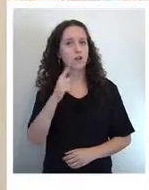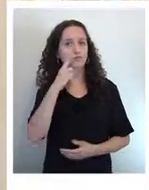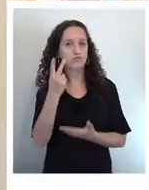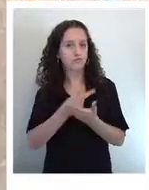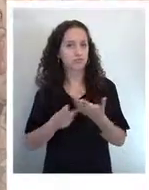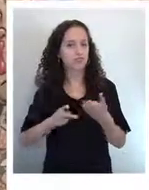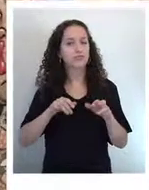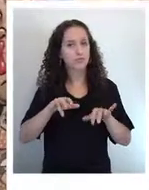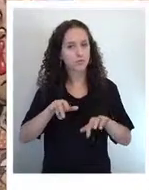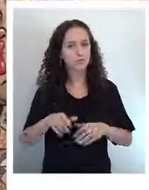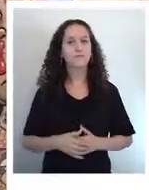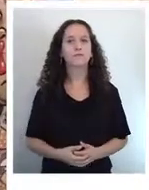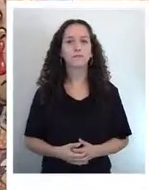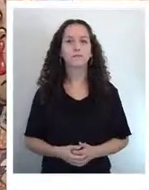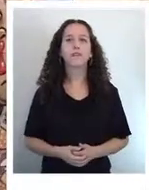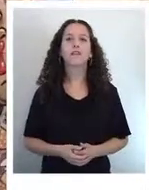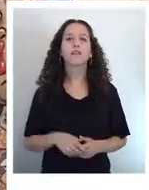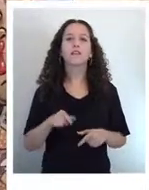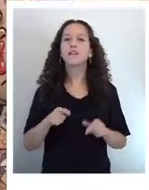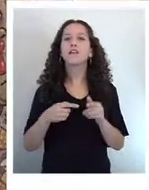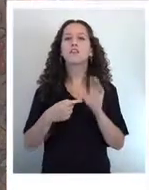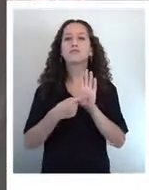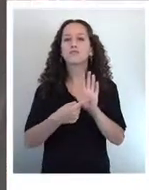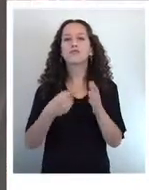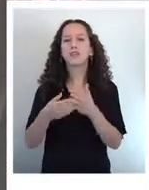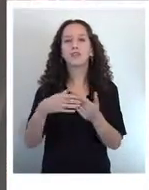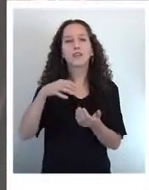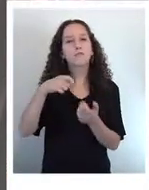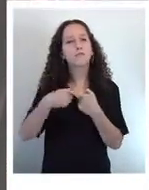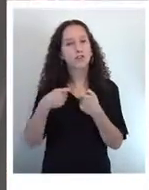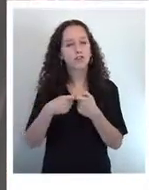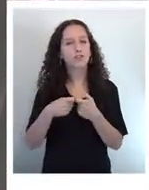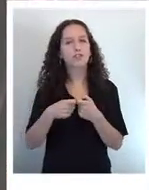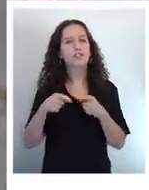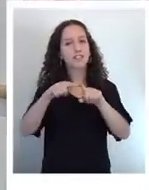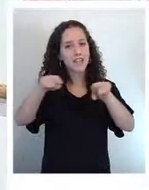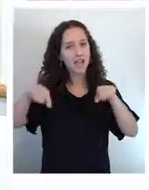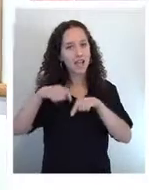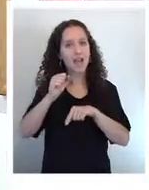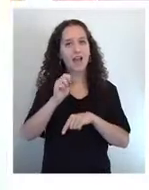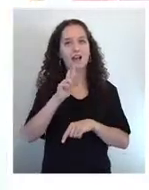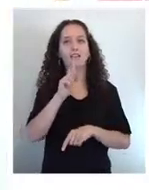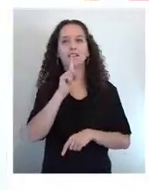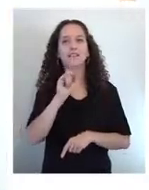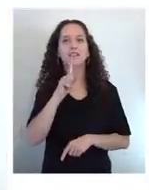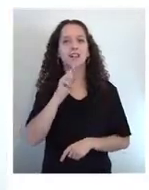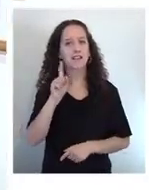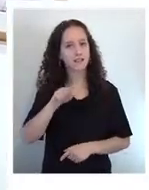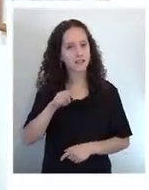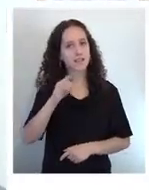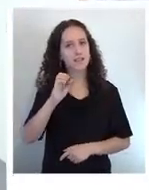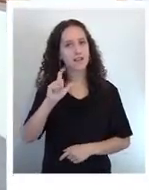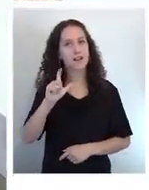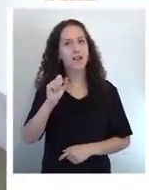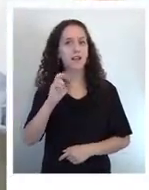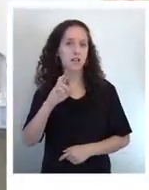El lugar de la muestra es la sala de exposiciones de artistas del acero con entrada liberada.